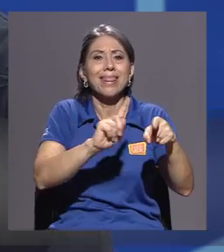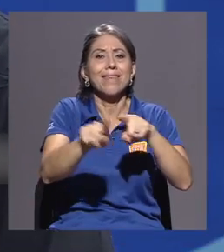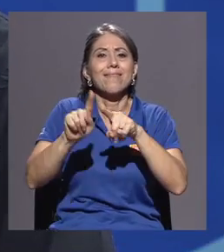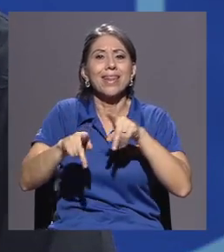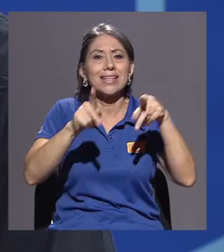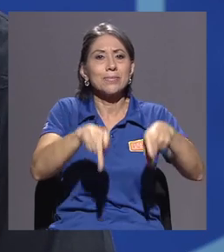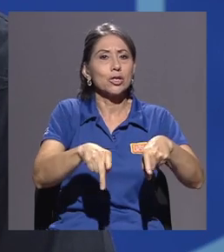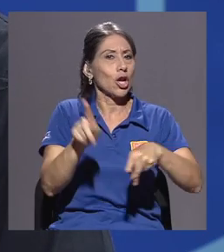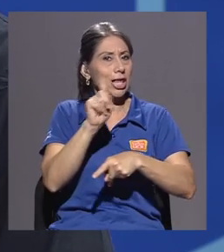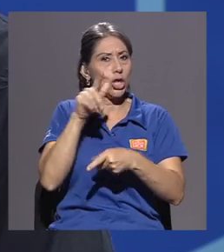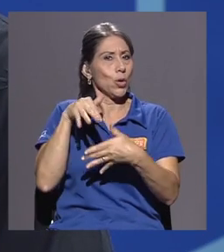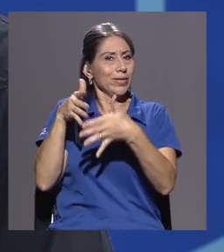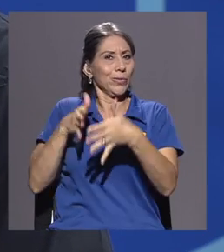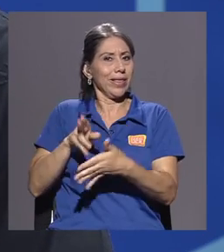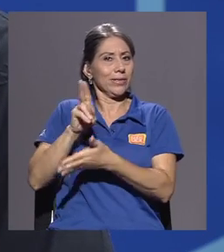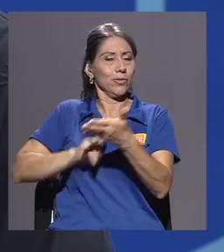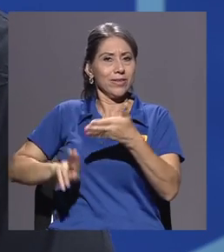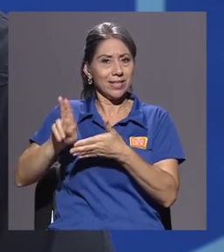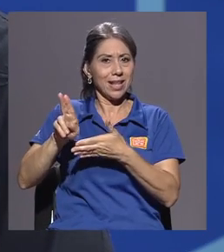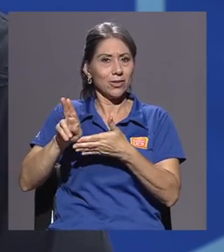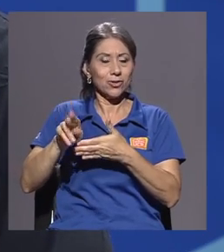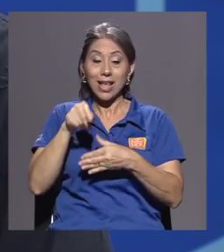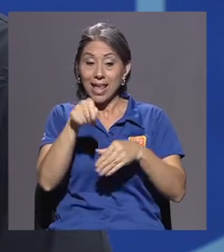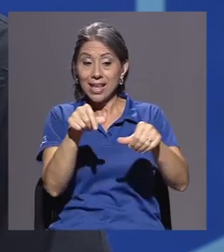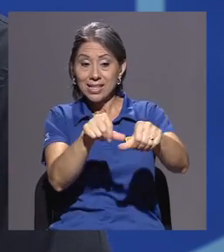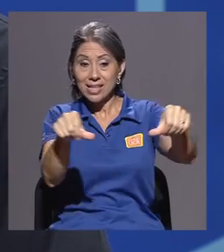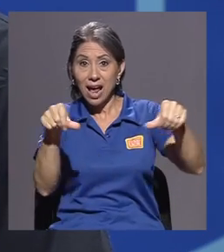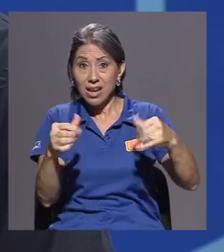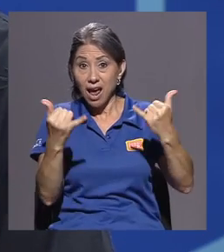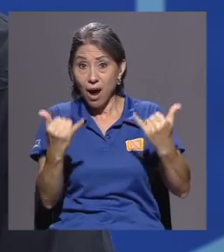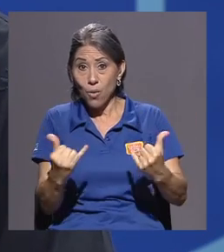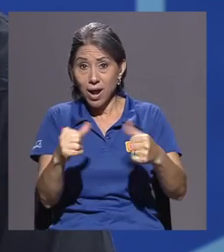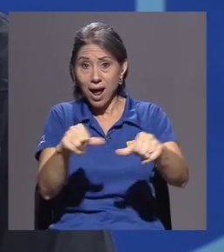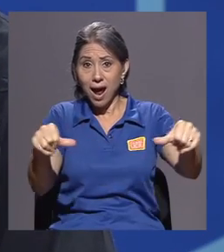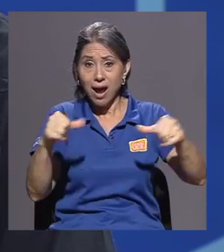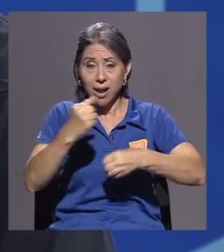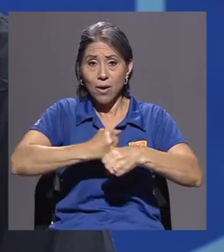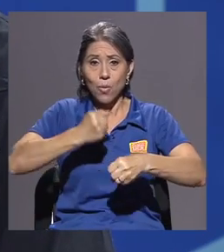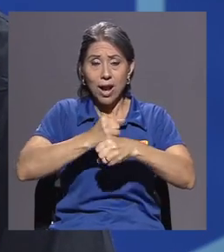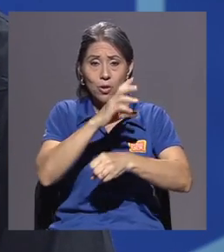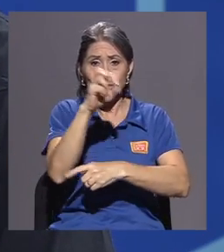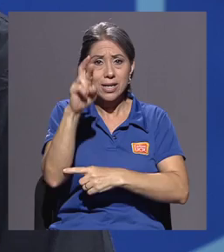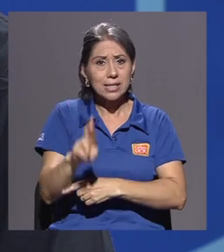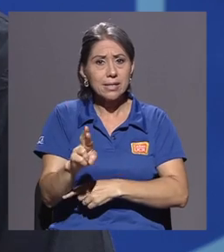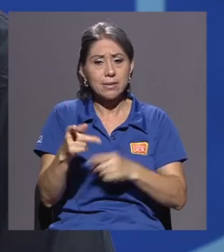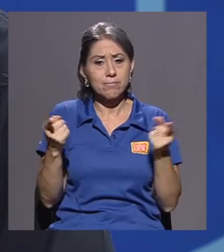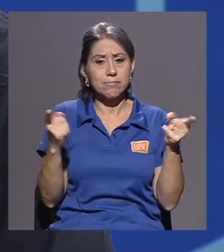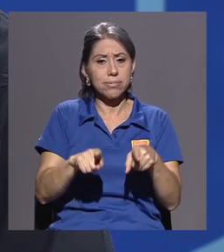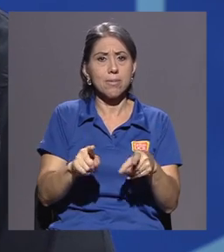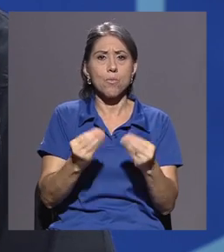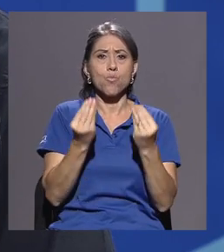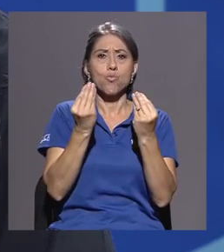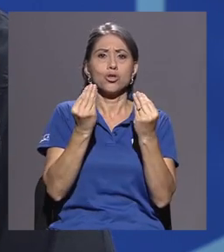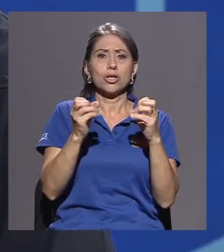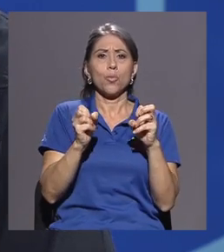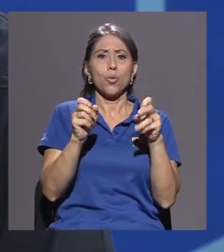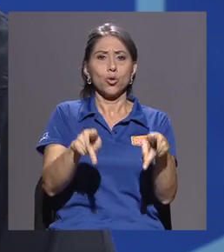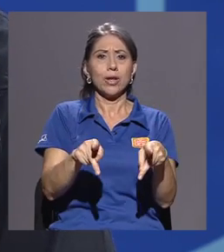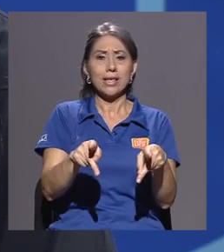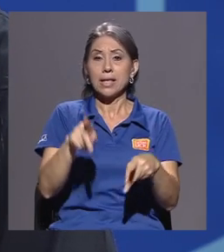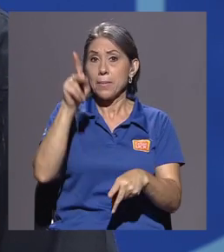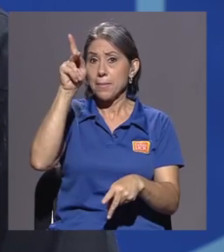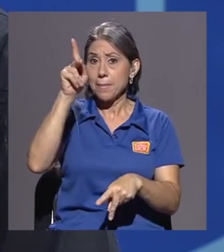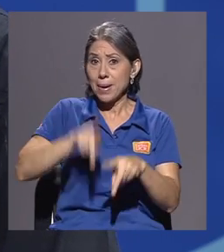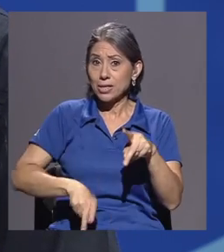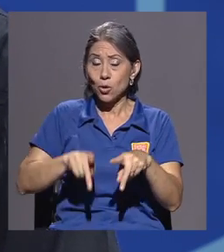Estamos en un área en la cual el mercado laboral costarricense presenta muchas oportunidades y quienes no pueden accesar